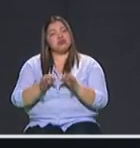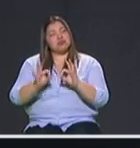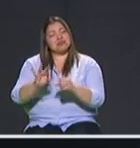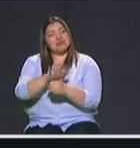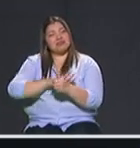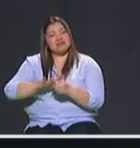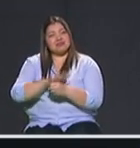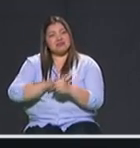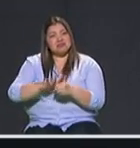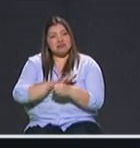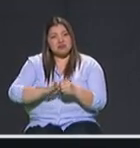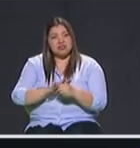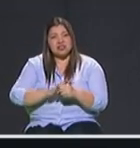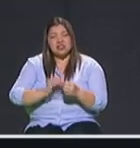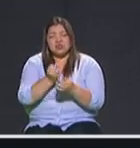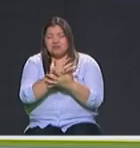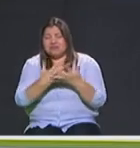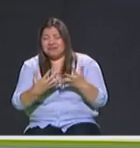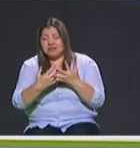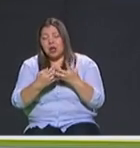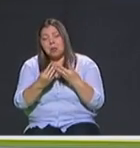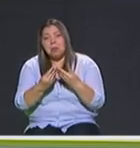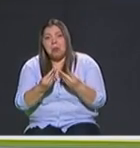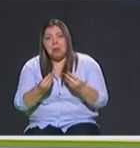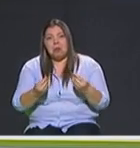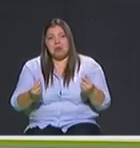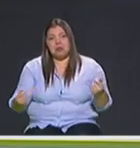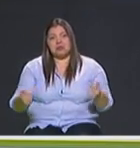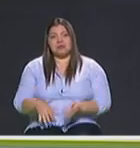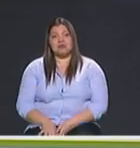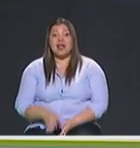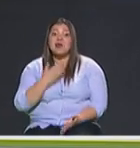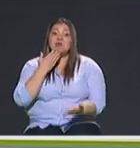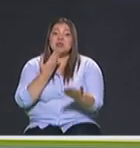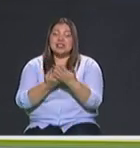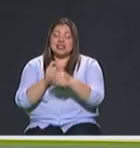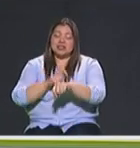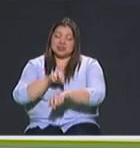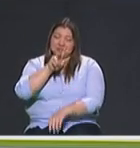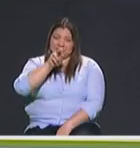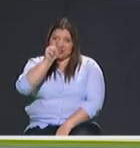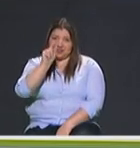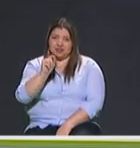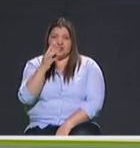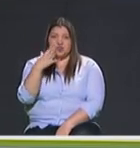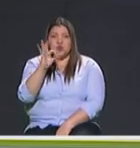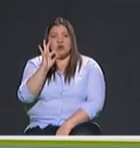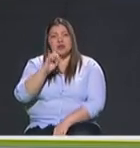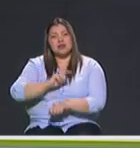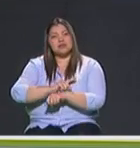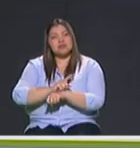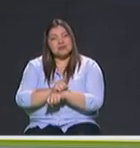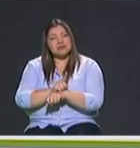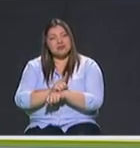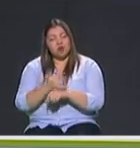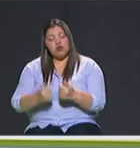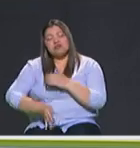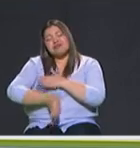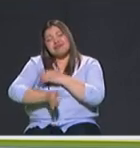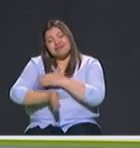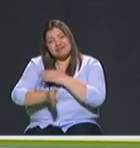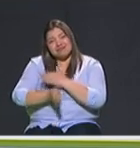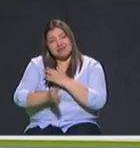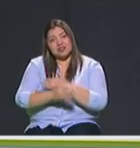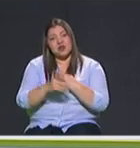descongestionarla y de esta manera poder solucionar el problema. Muchas gracias. las siete de la noche, 51 minutos. Continuamos en este debate ciudadano, en vivo y en